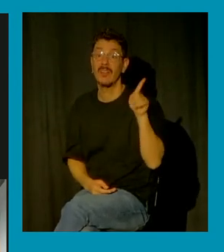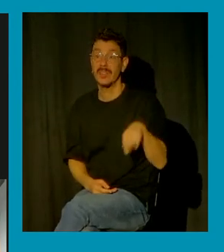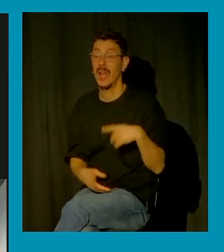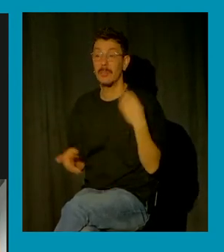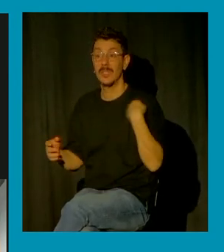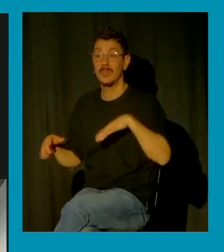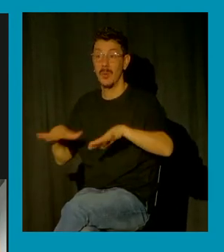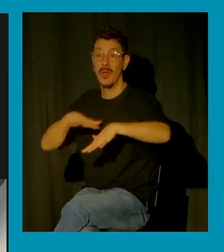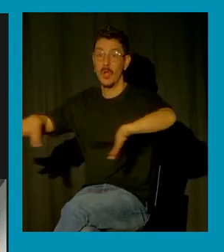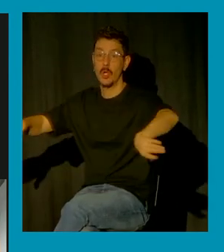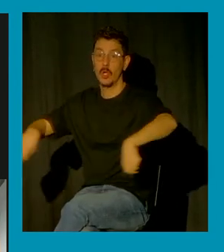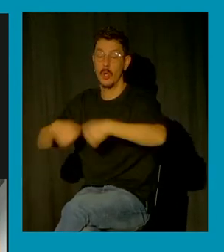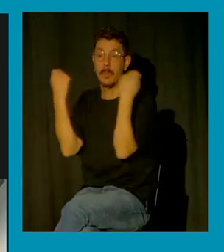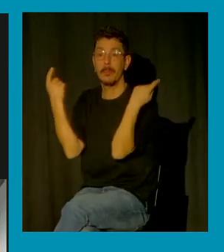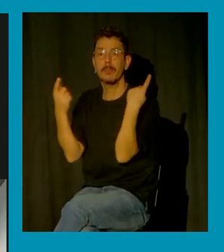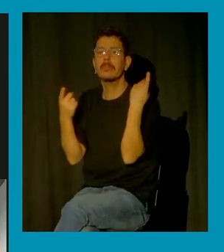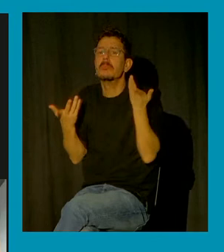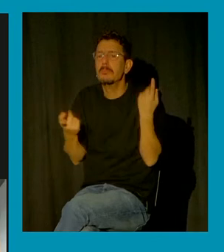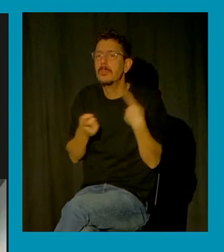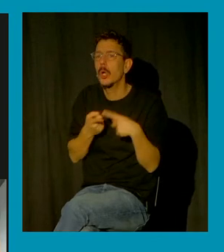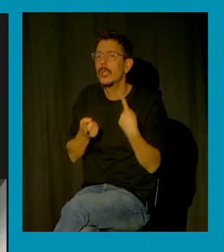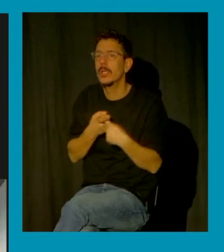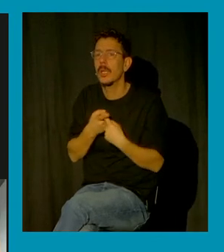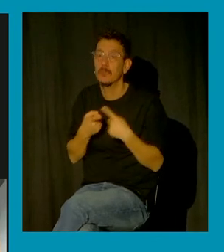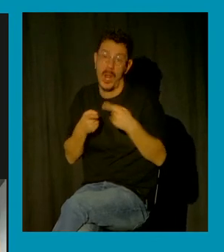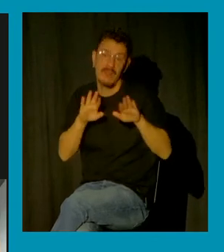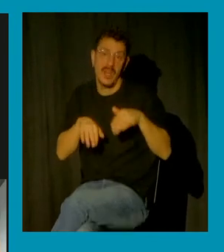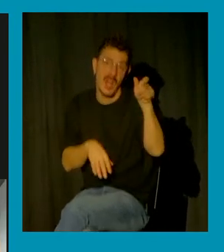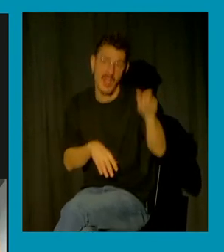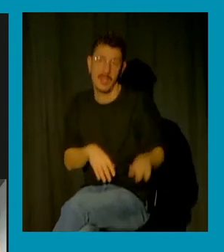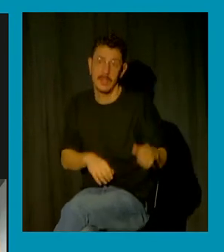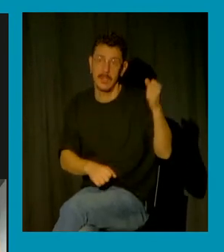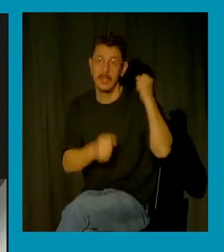Jack el Destripador era un asesino que